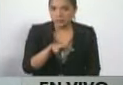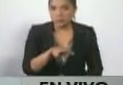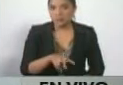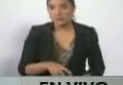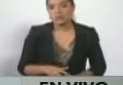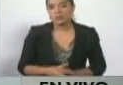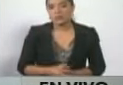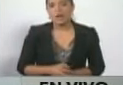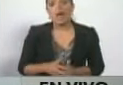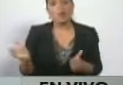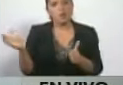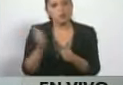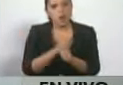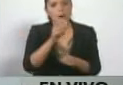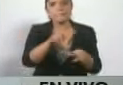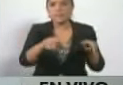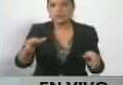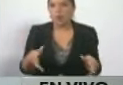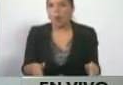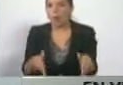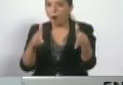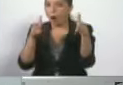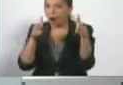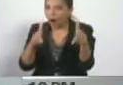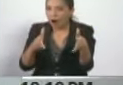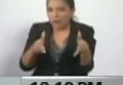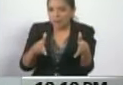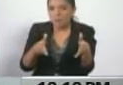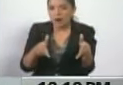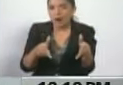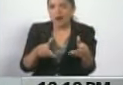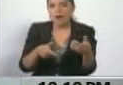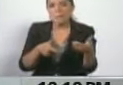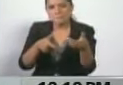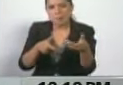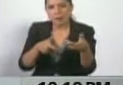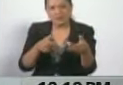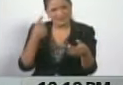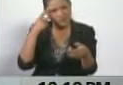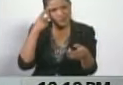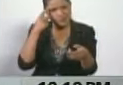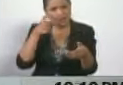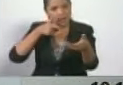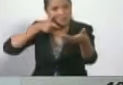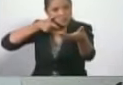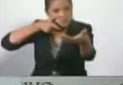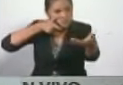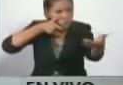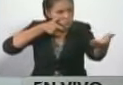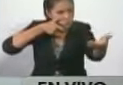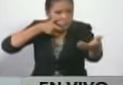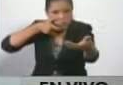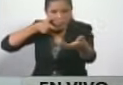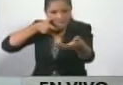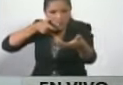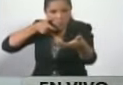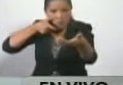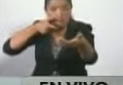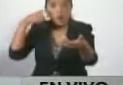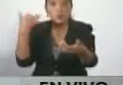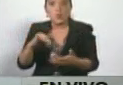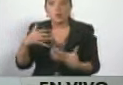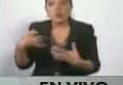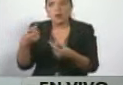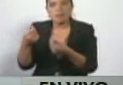Hemos encontrado gente con armas de disparo este selectivo, ¿cómo que llaman? De francotiradores. Con mucho dinero, con